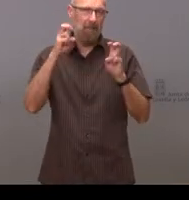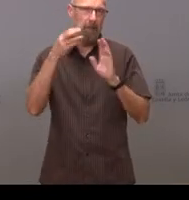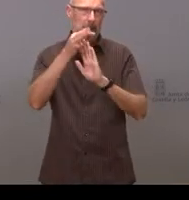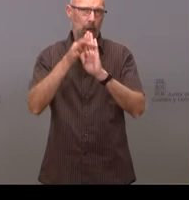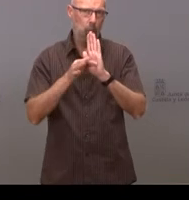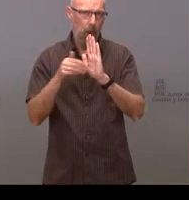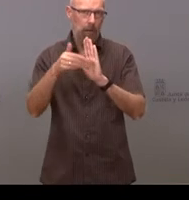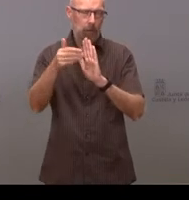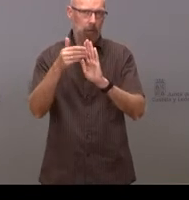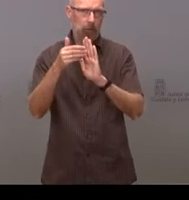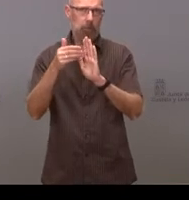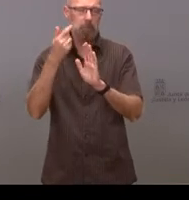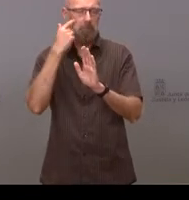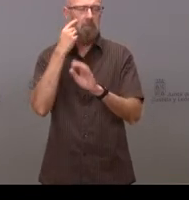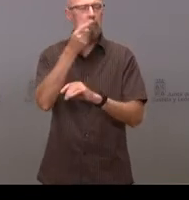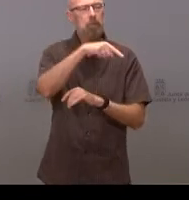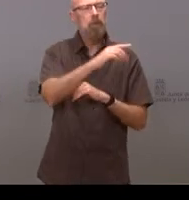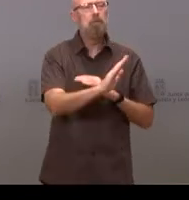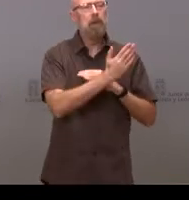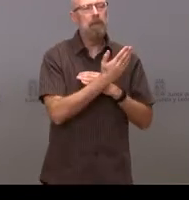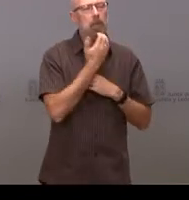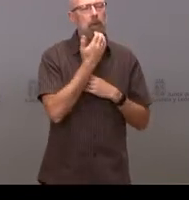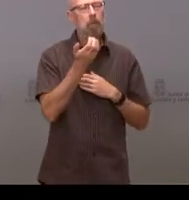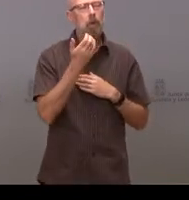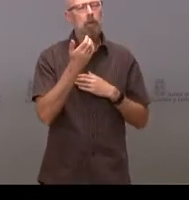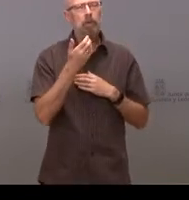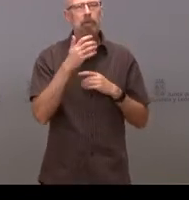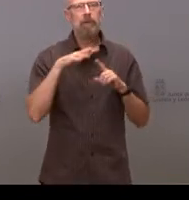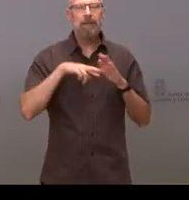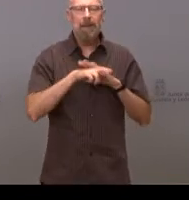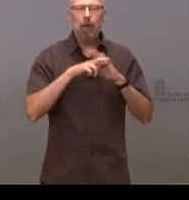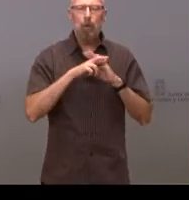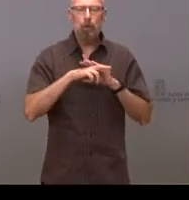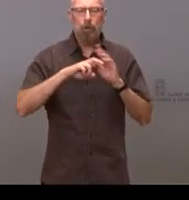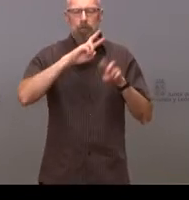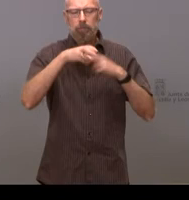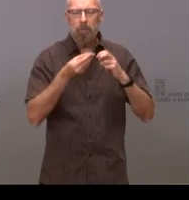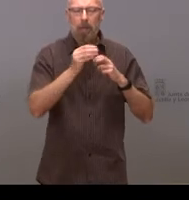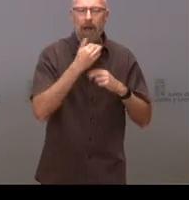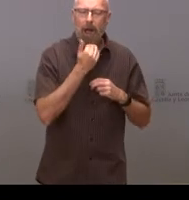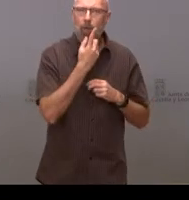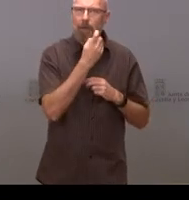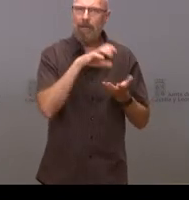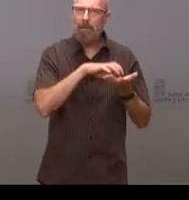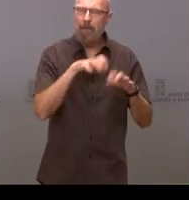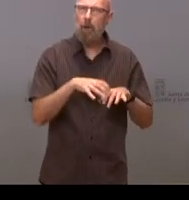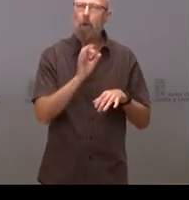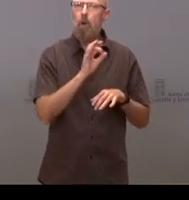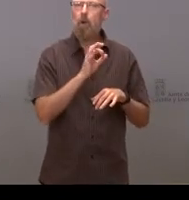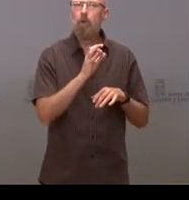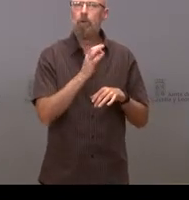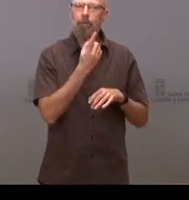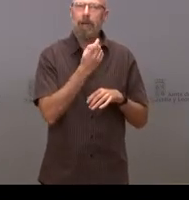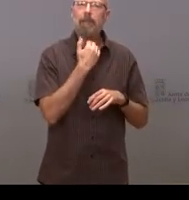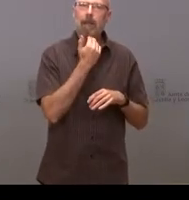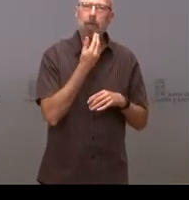plantea como el operativo actual el óptimo para Castilla y León o si cree que se debe de aumentar si se debe de reforzar en algún punto